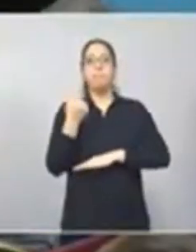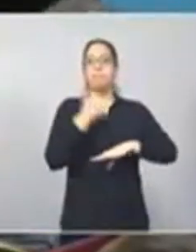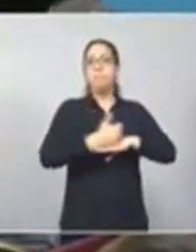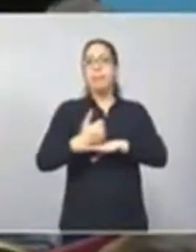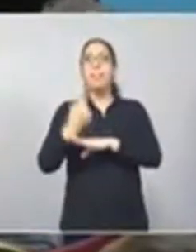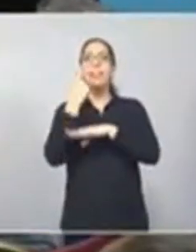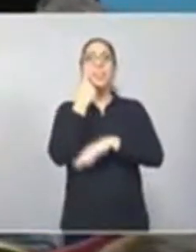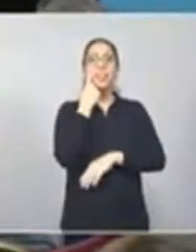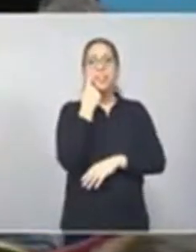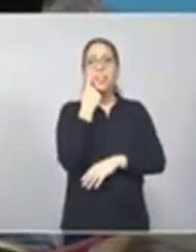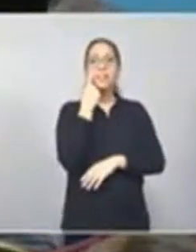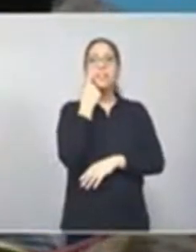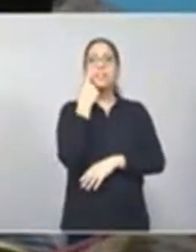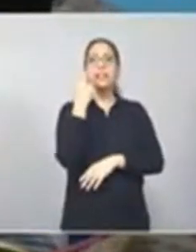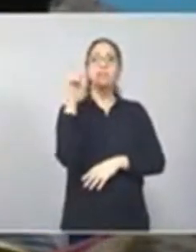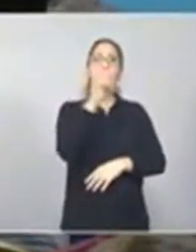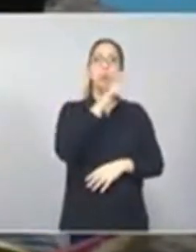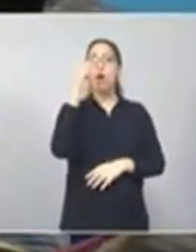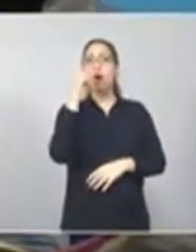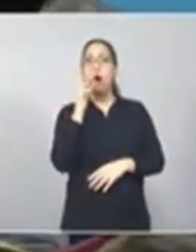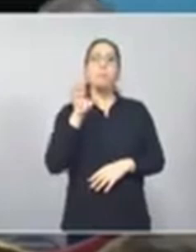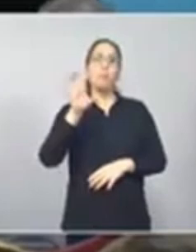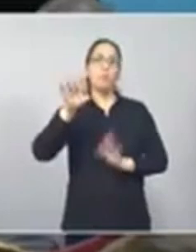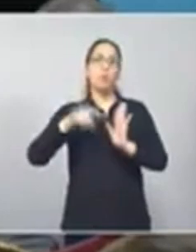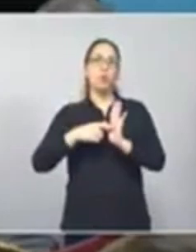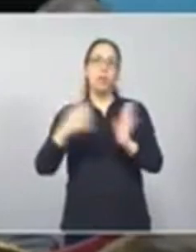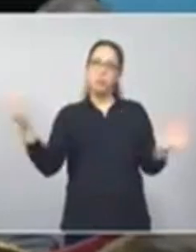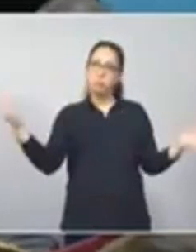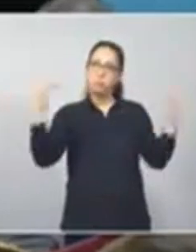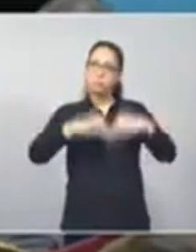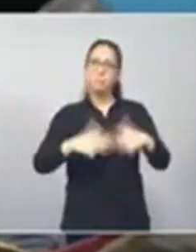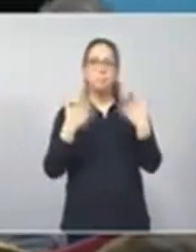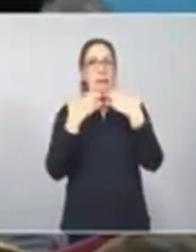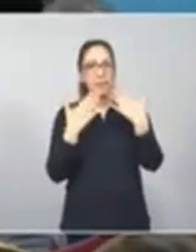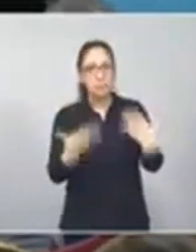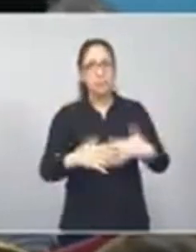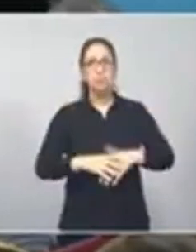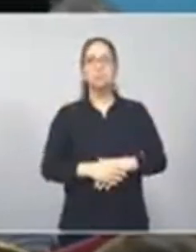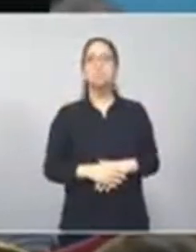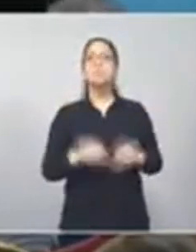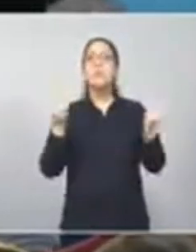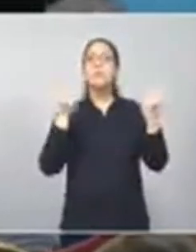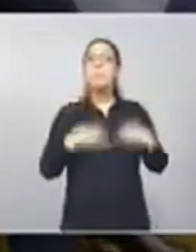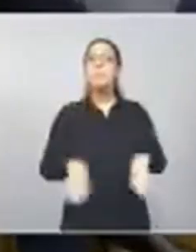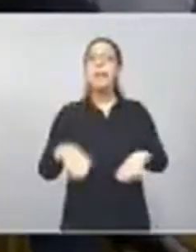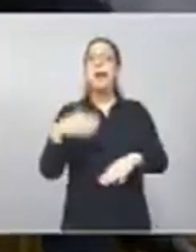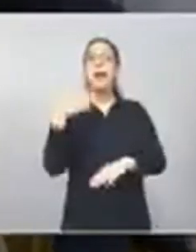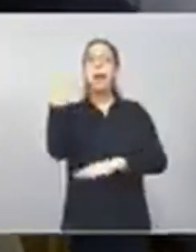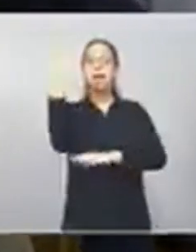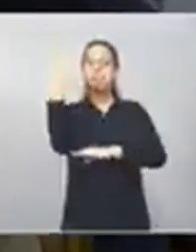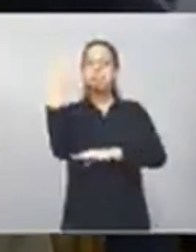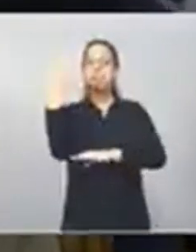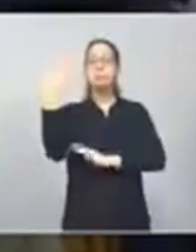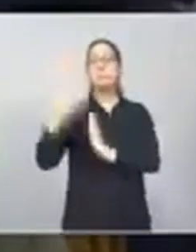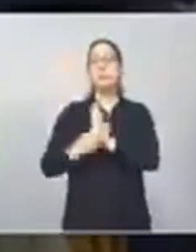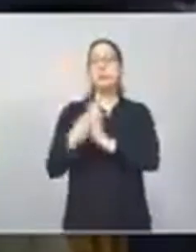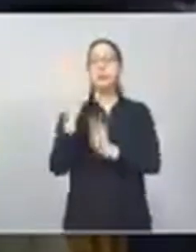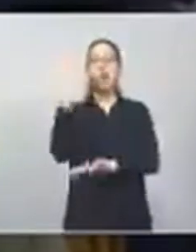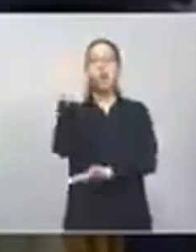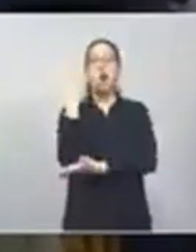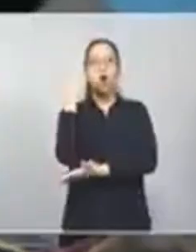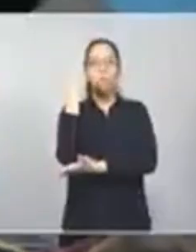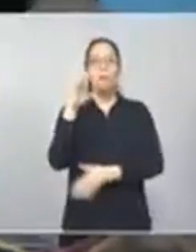intendentas de la Provincia de Buenos Aires. Para comenzar, vamos a escuchar las palabras del señor Ministro de